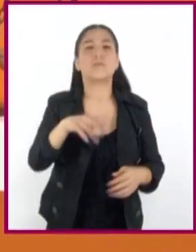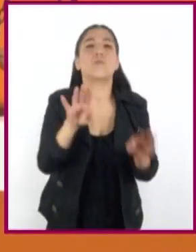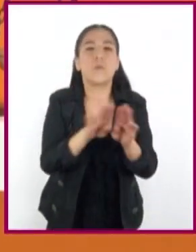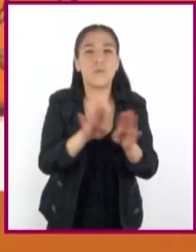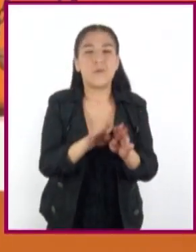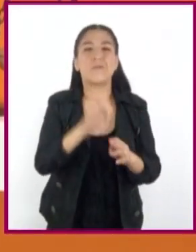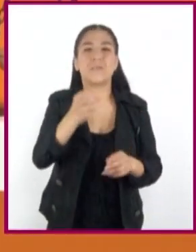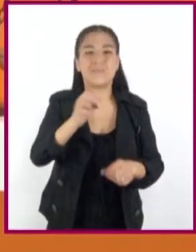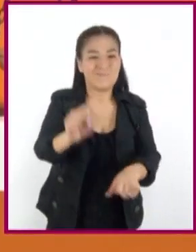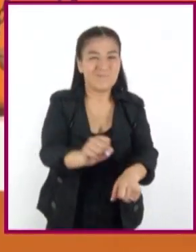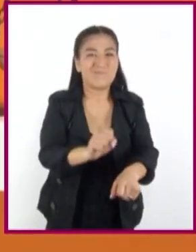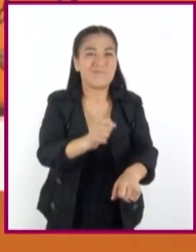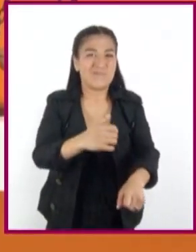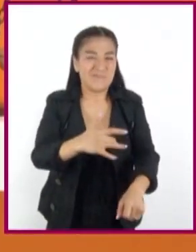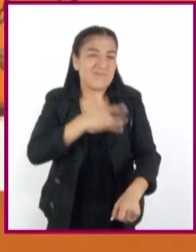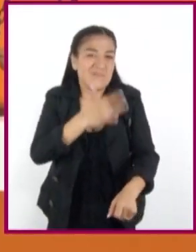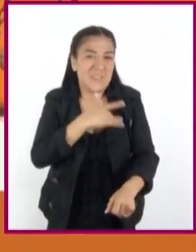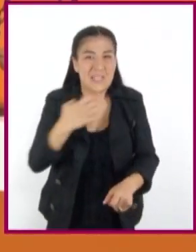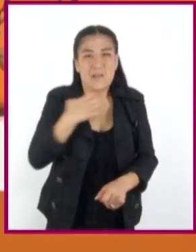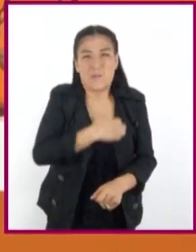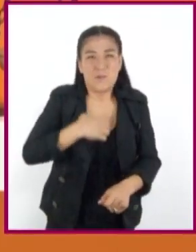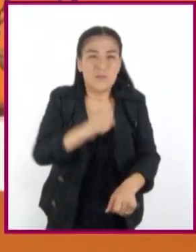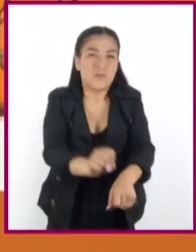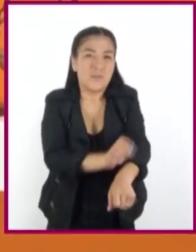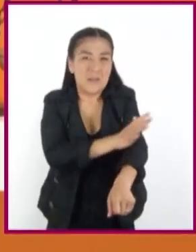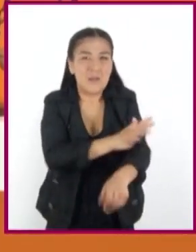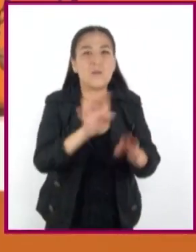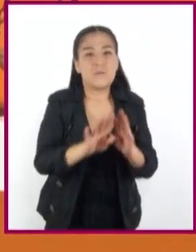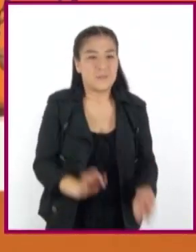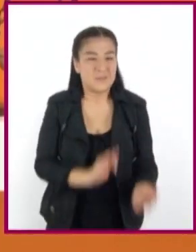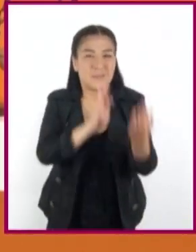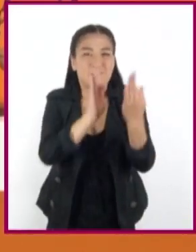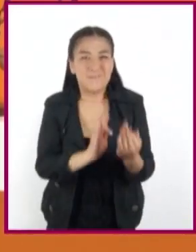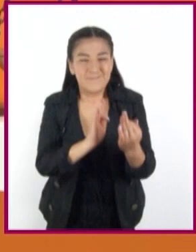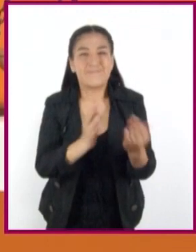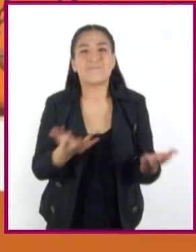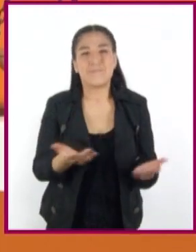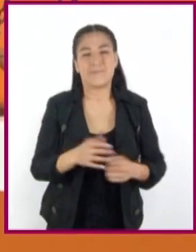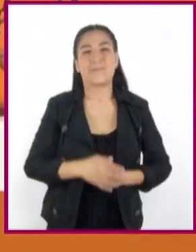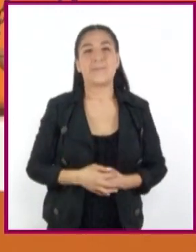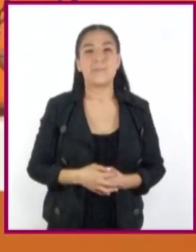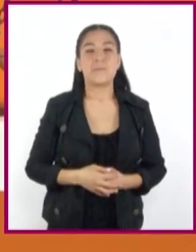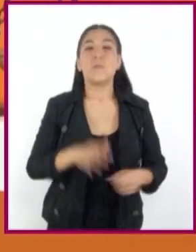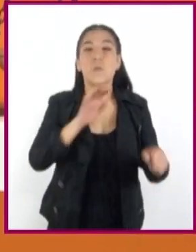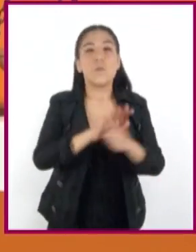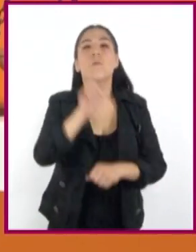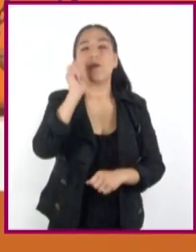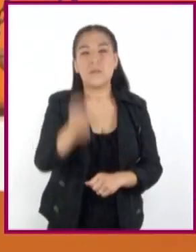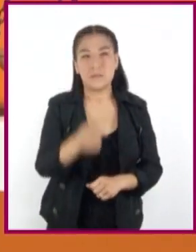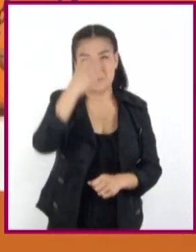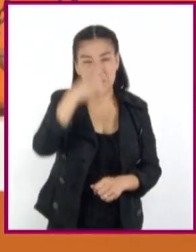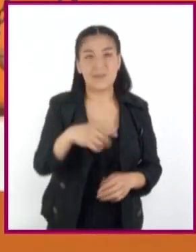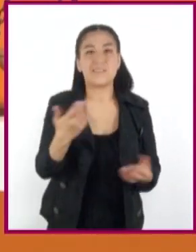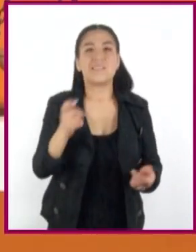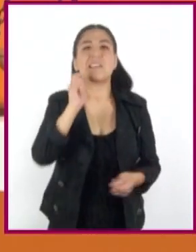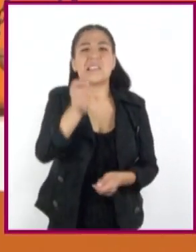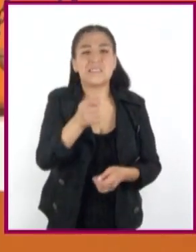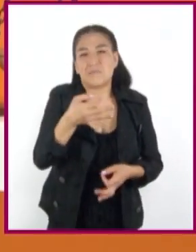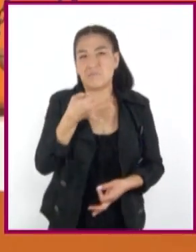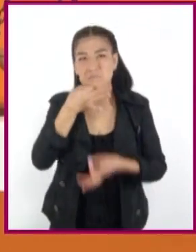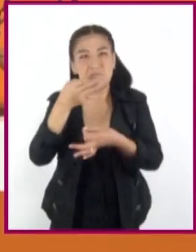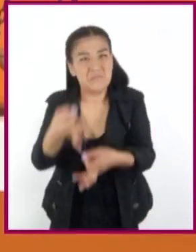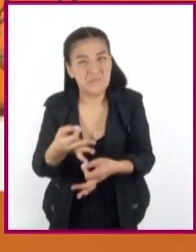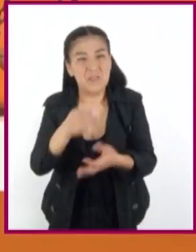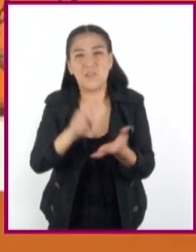Una forma en que las y los adolescentes pueden evitar las situaciones de riesgo es precisamente saber qué es una adicción,